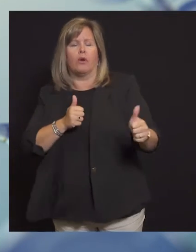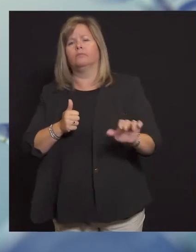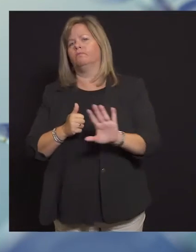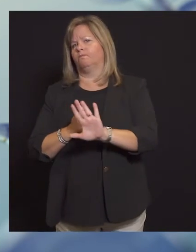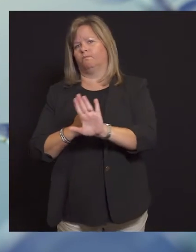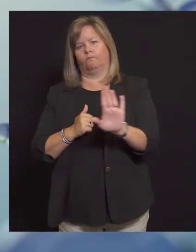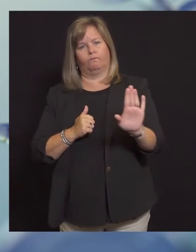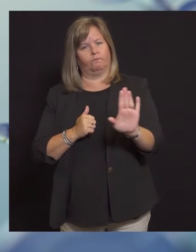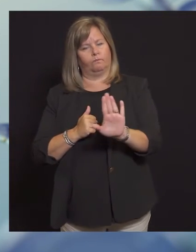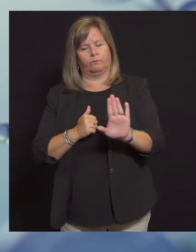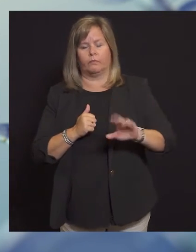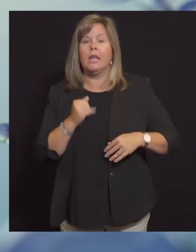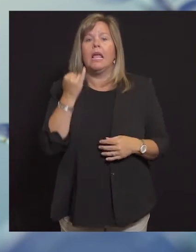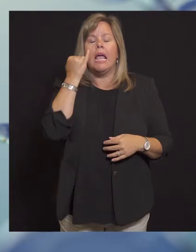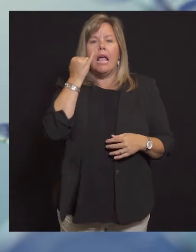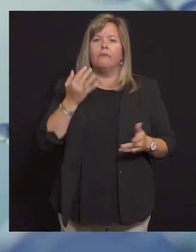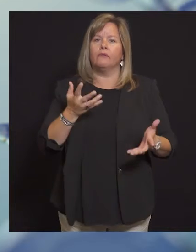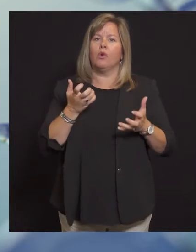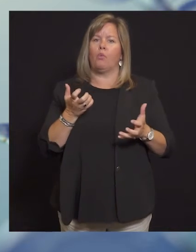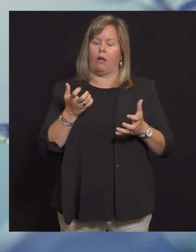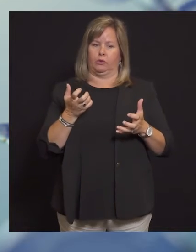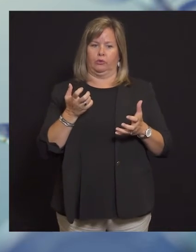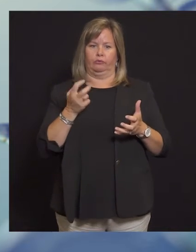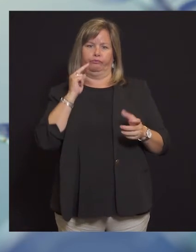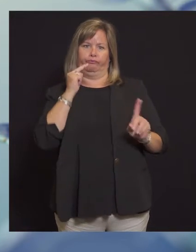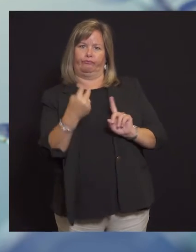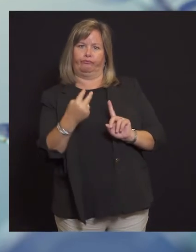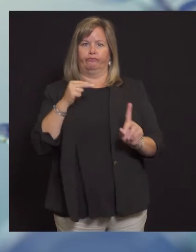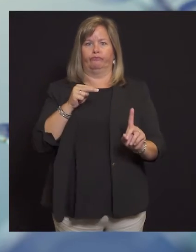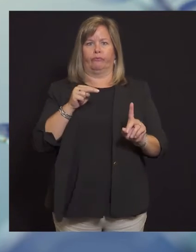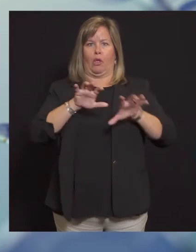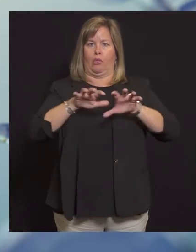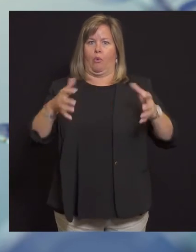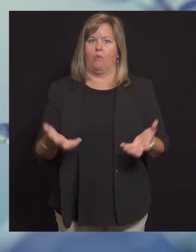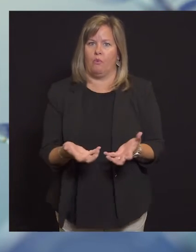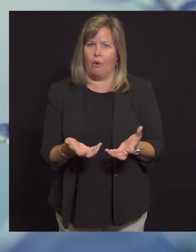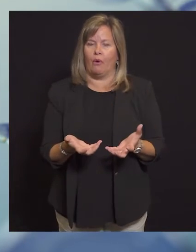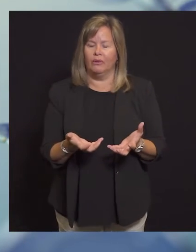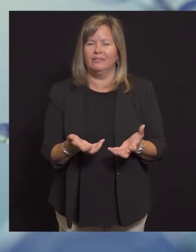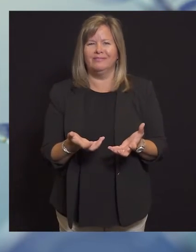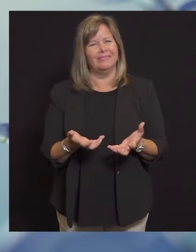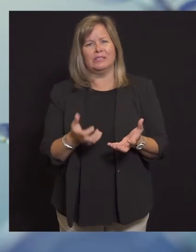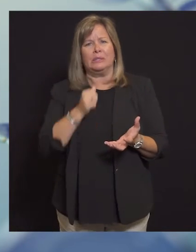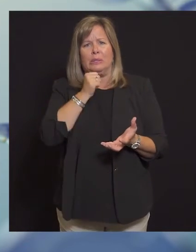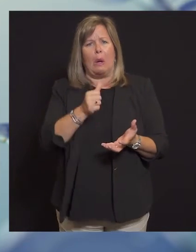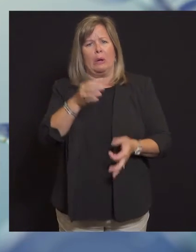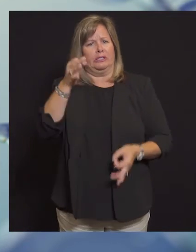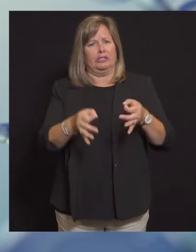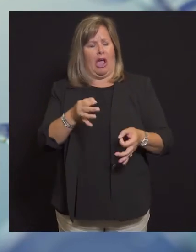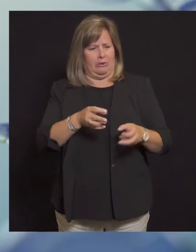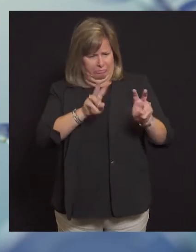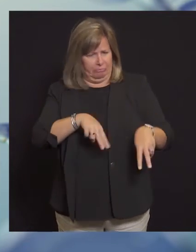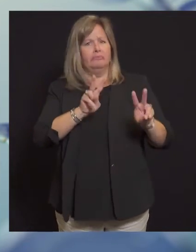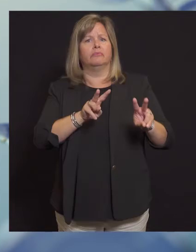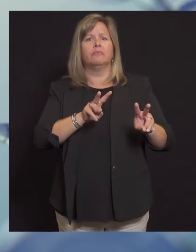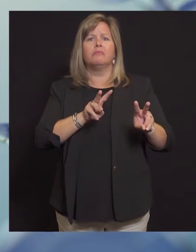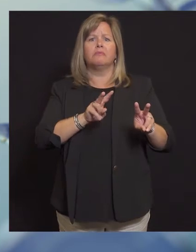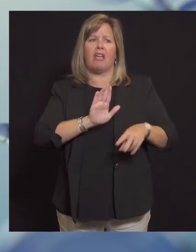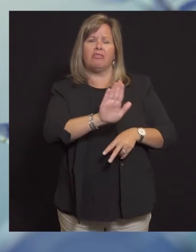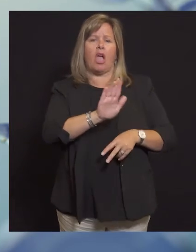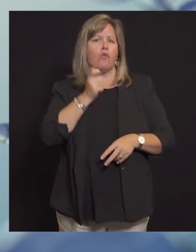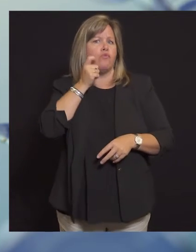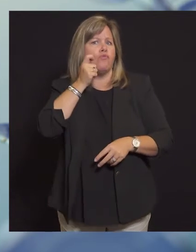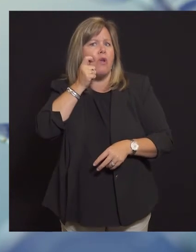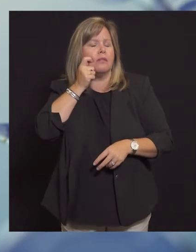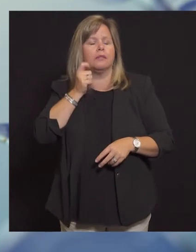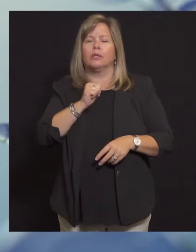que usted es una persona de cualquier herencia racial o étnica. Así que tengamos cuidado de no estigmatizar a las